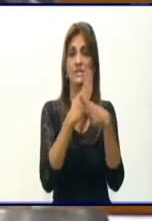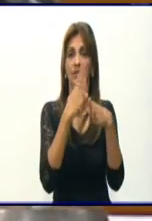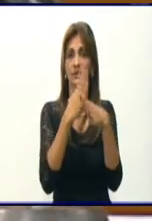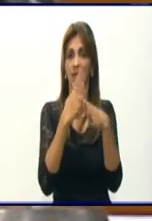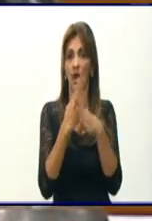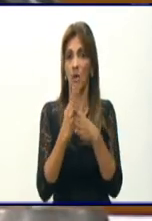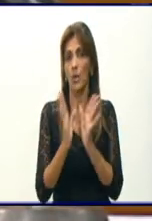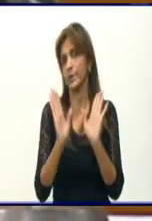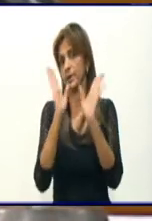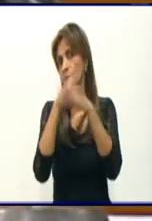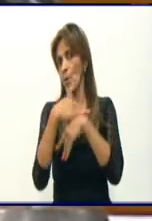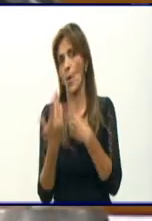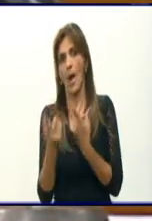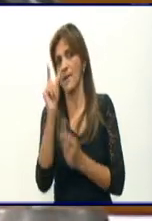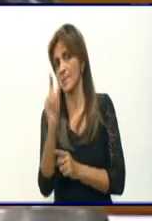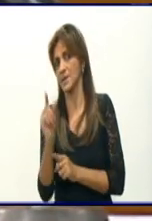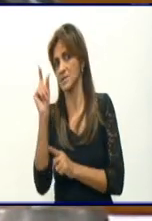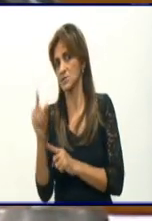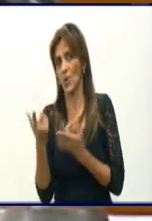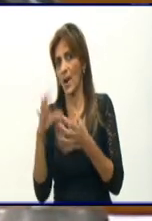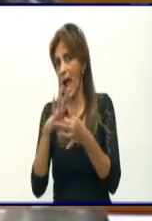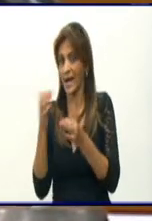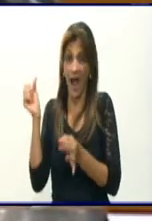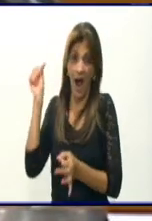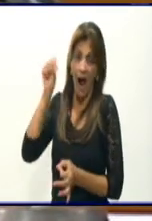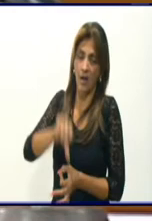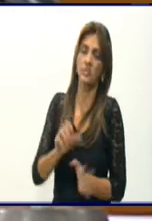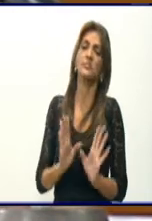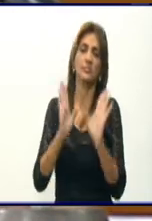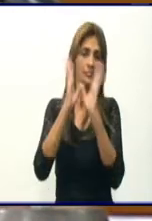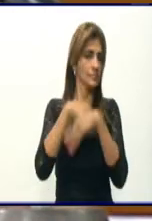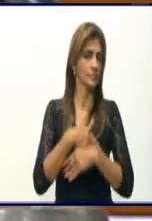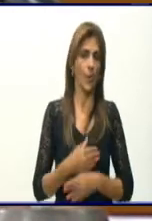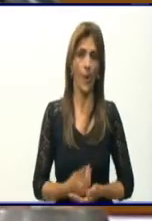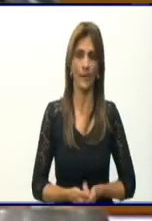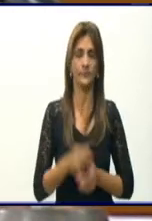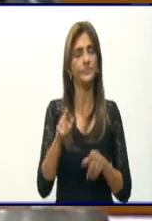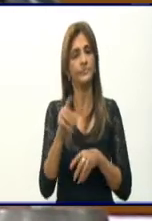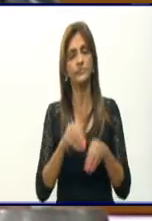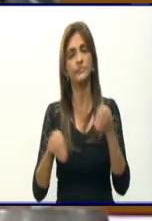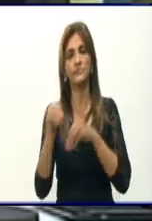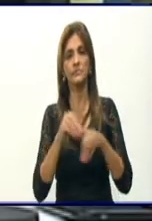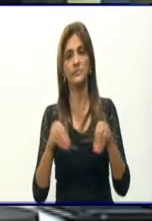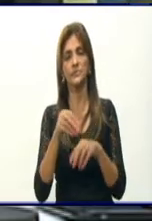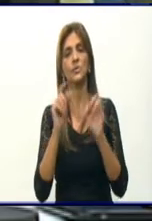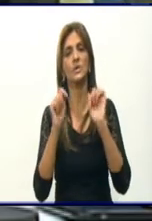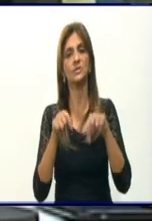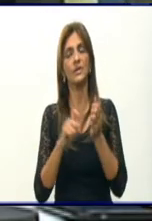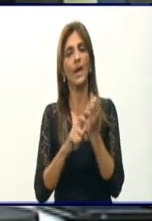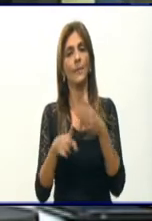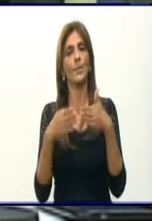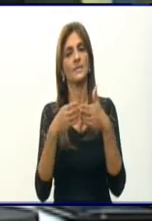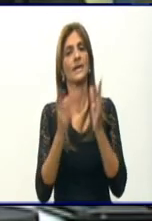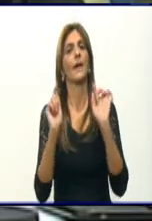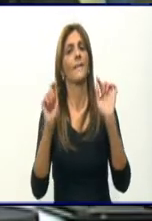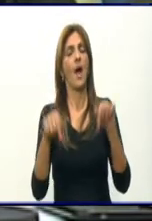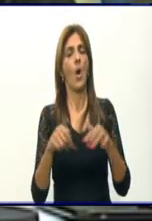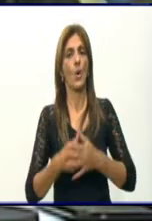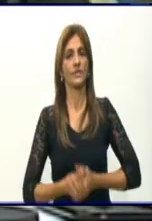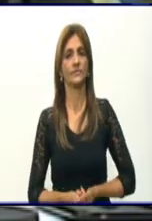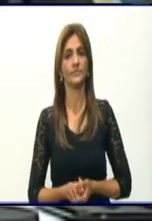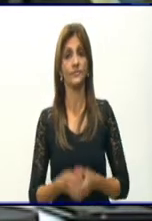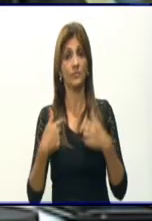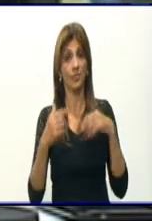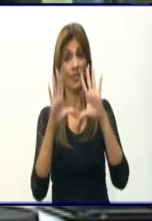no tenemos casos críticos reportados en el día de hoy. Esa es la situación hoy epidemiológica de acá de la provincia. Yo les invito a los